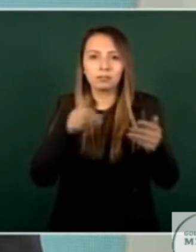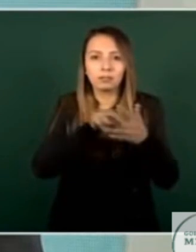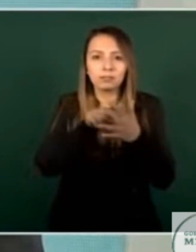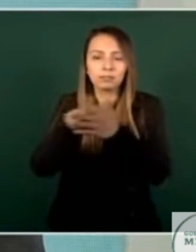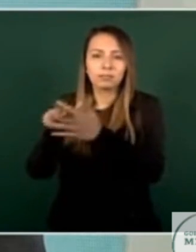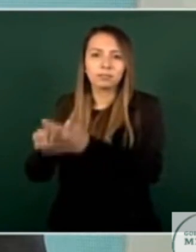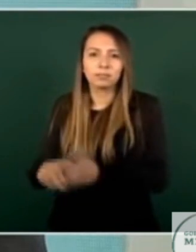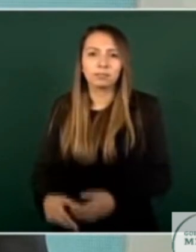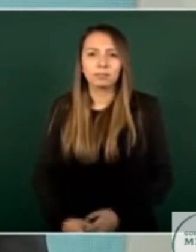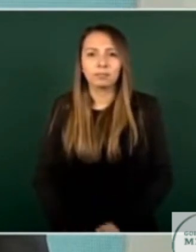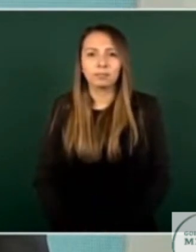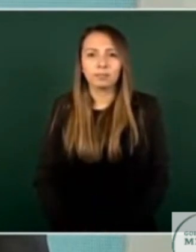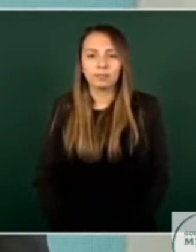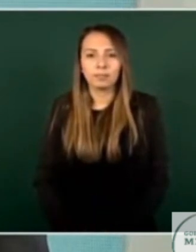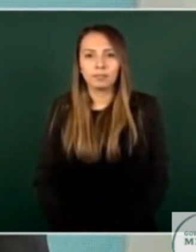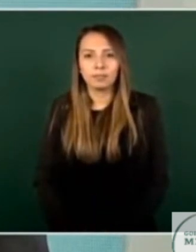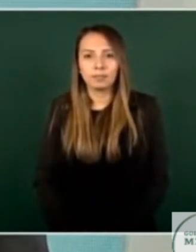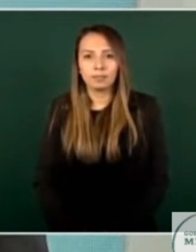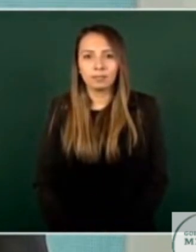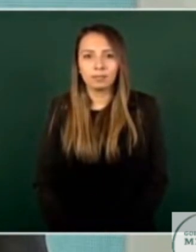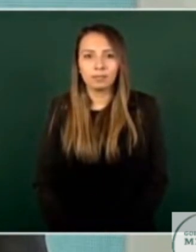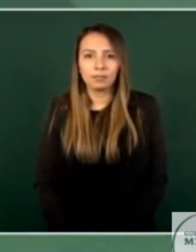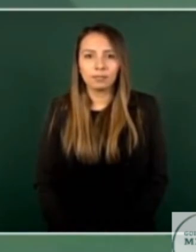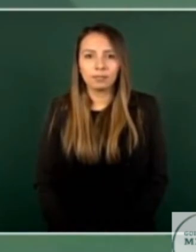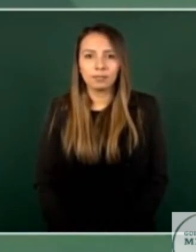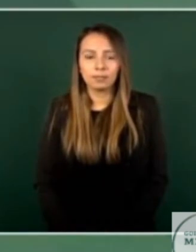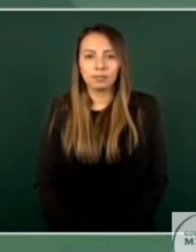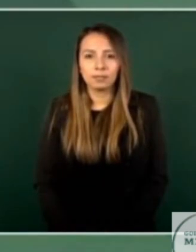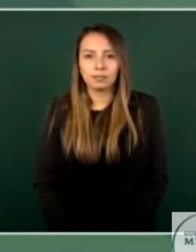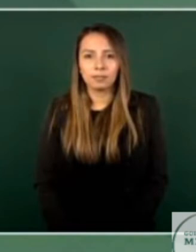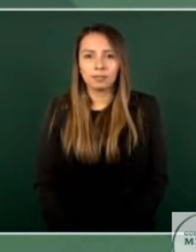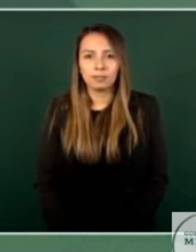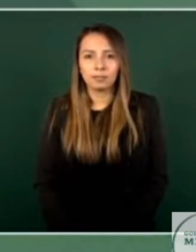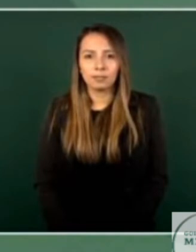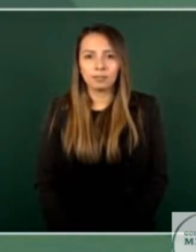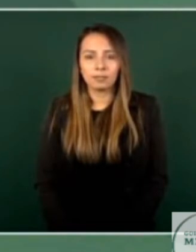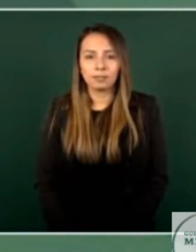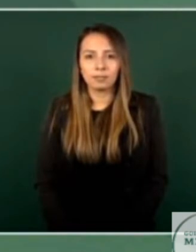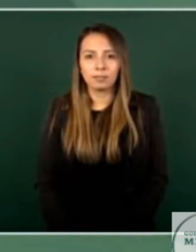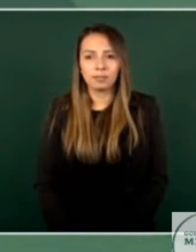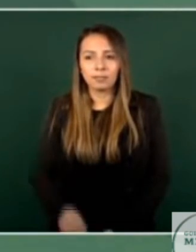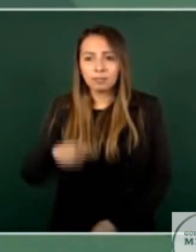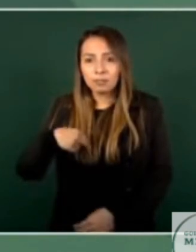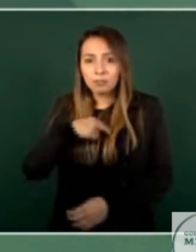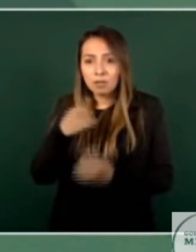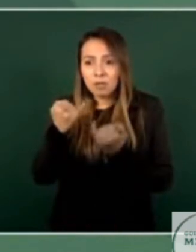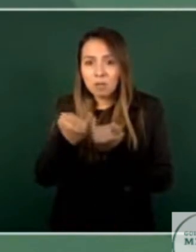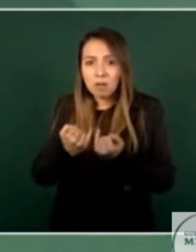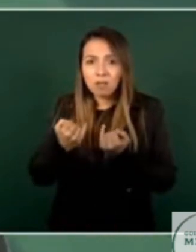somos iguales